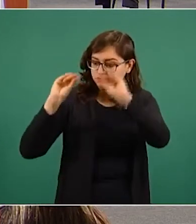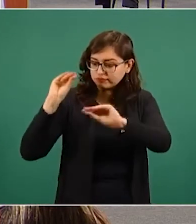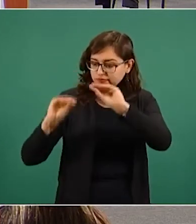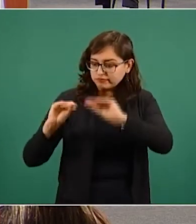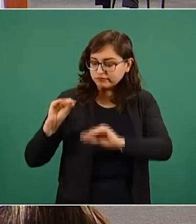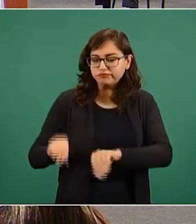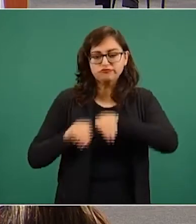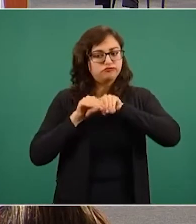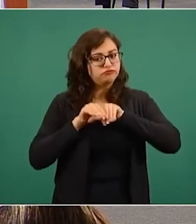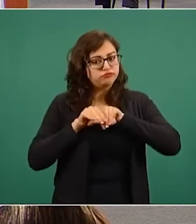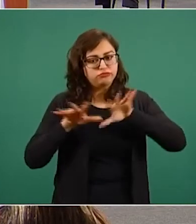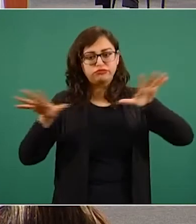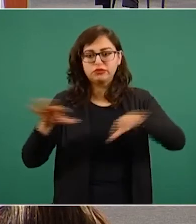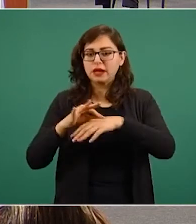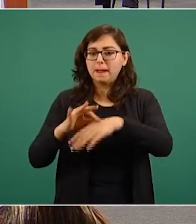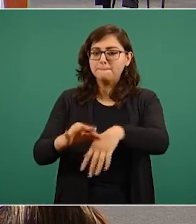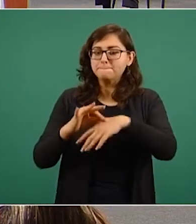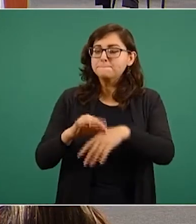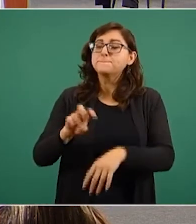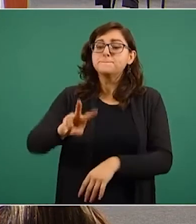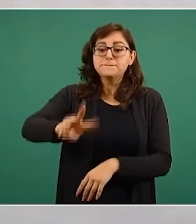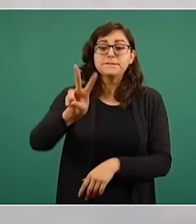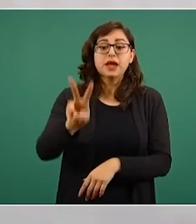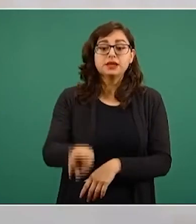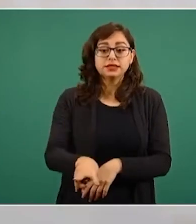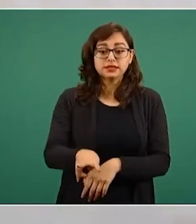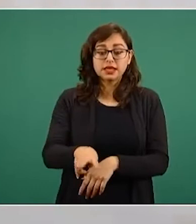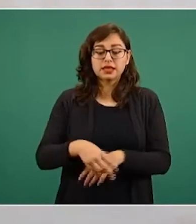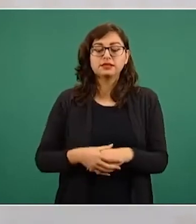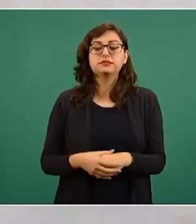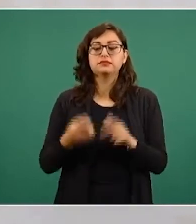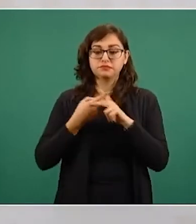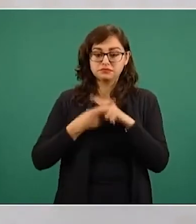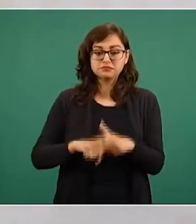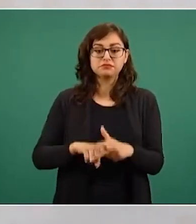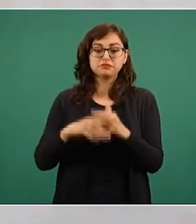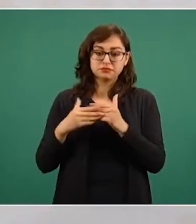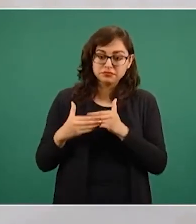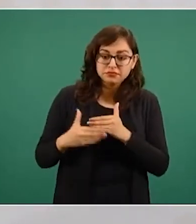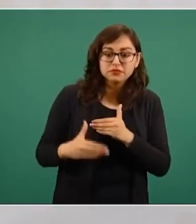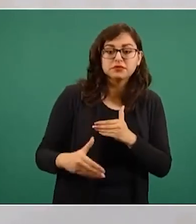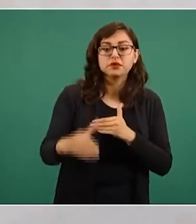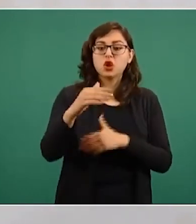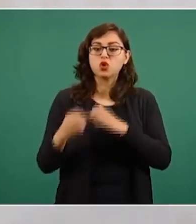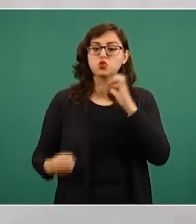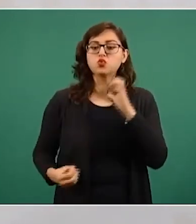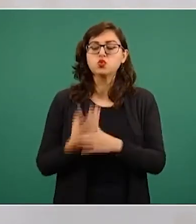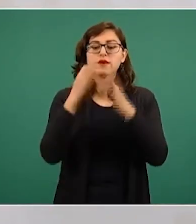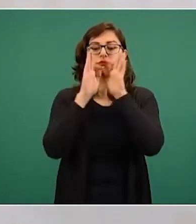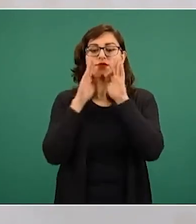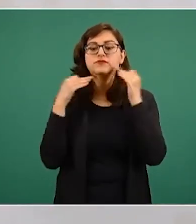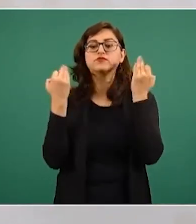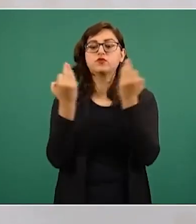socializado de su historia común, a fin de iniciar en nuestras relaciones una nueva etapa